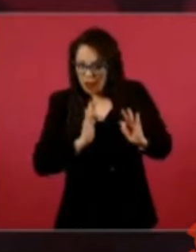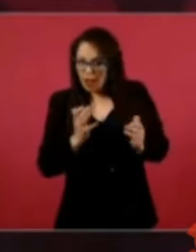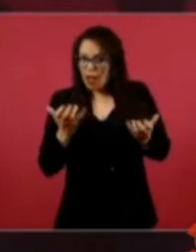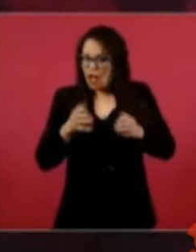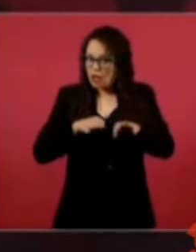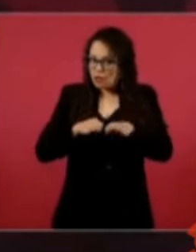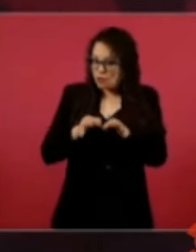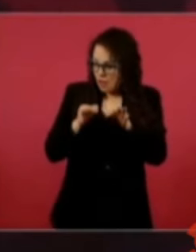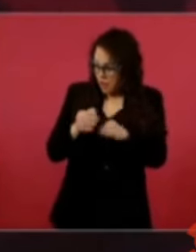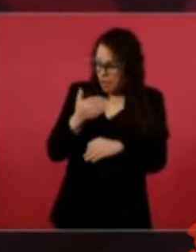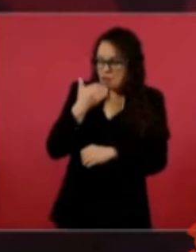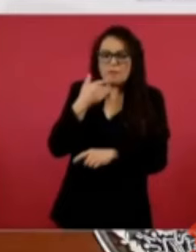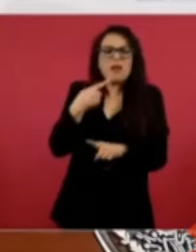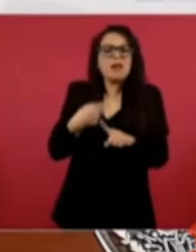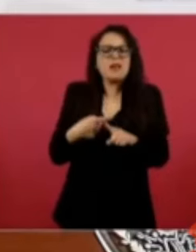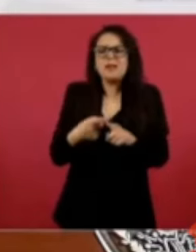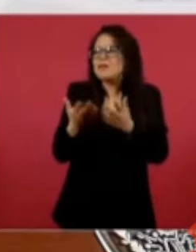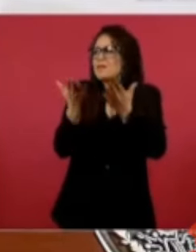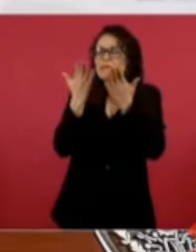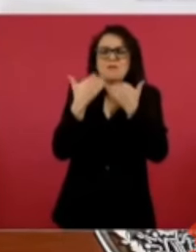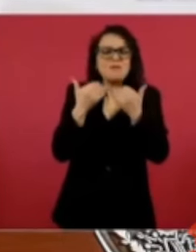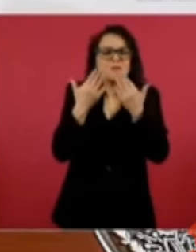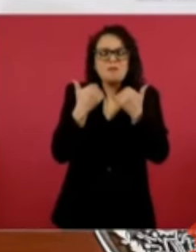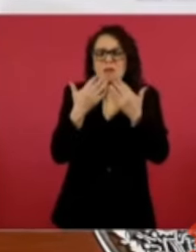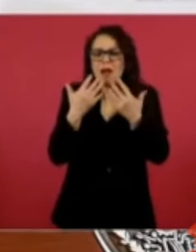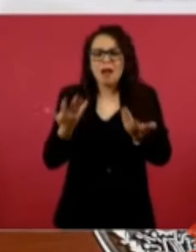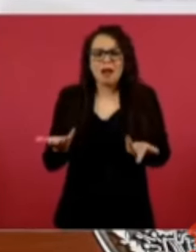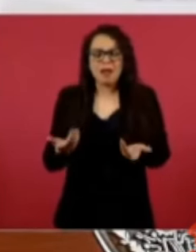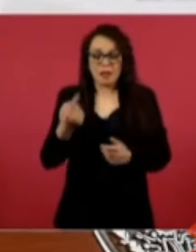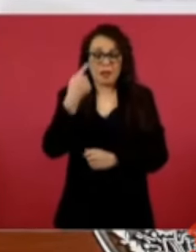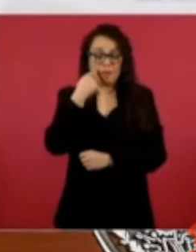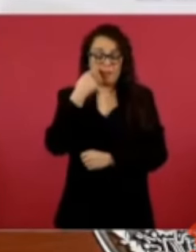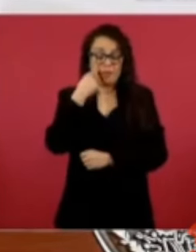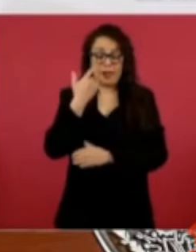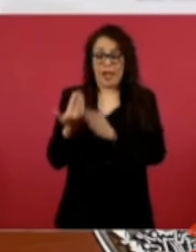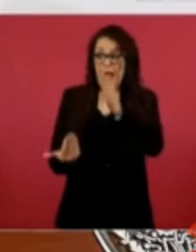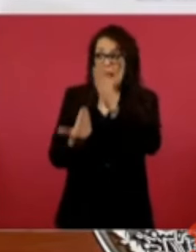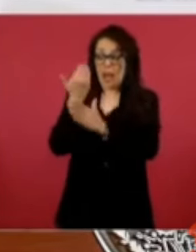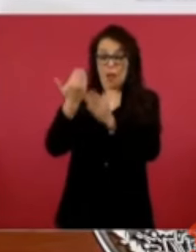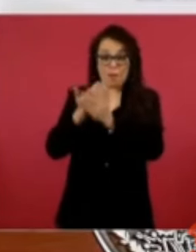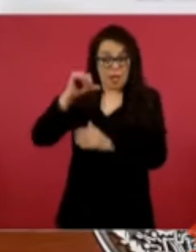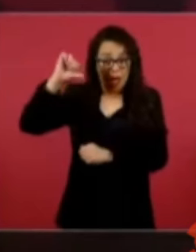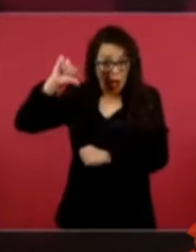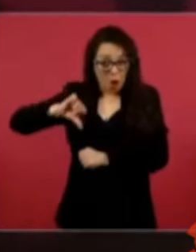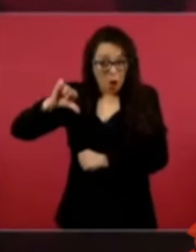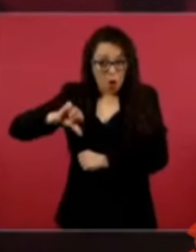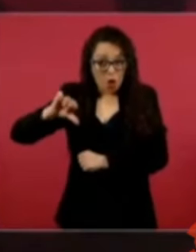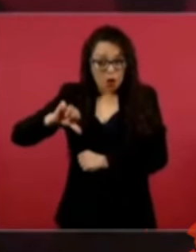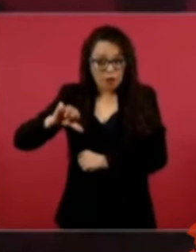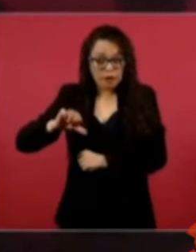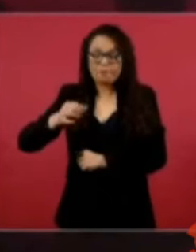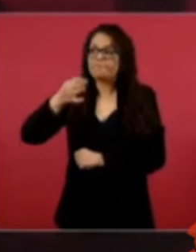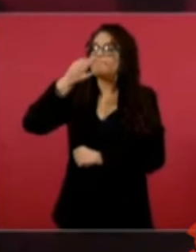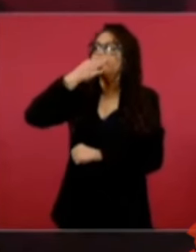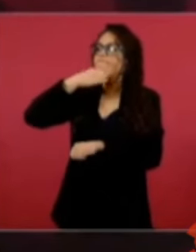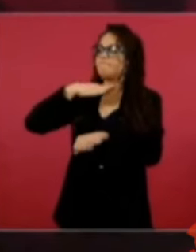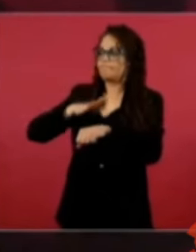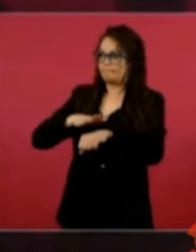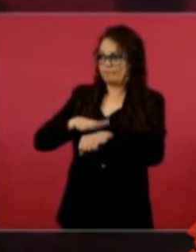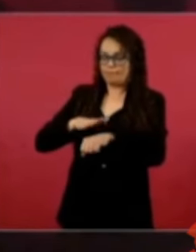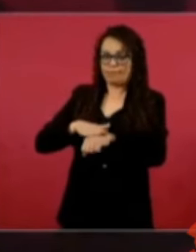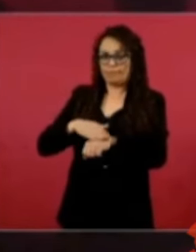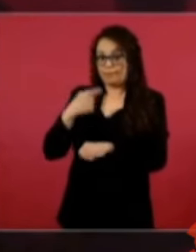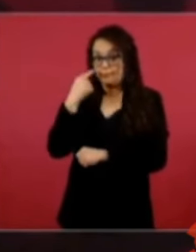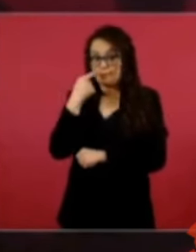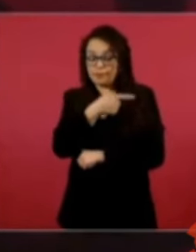Mañana nos informan de asesinatos de agentes de policía y de